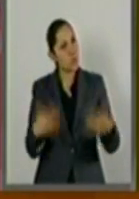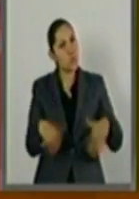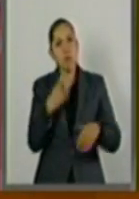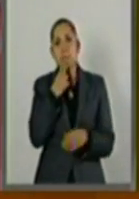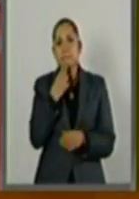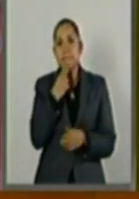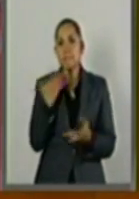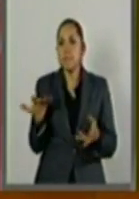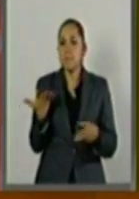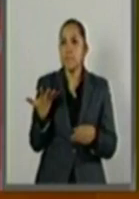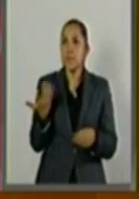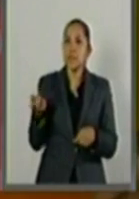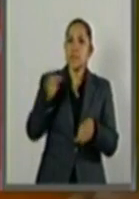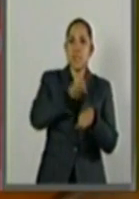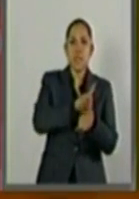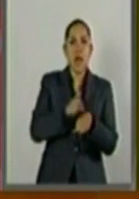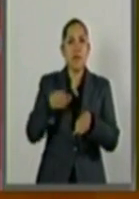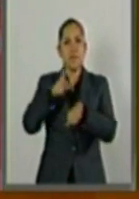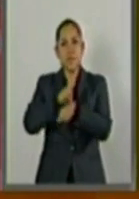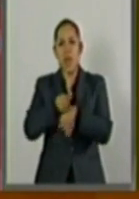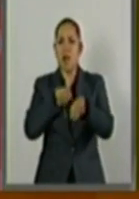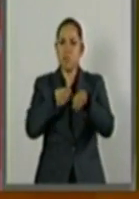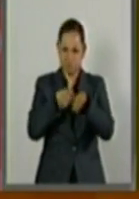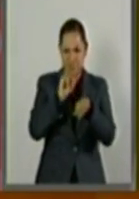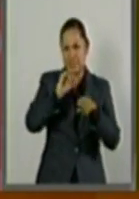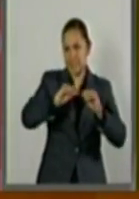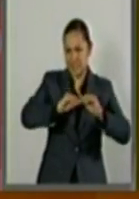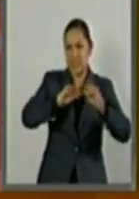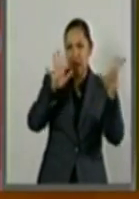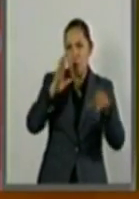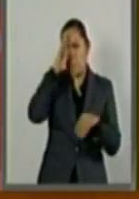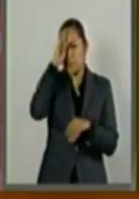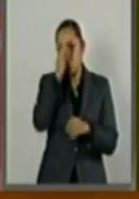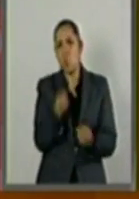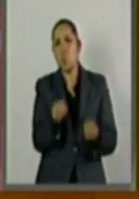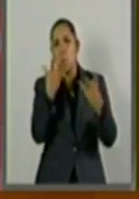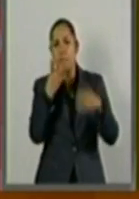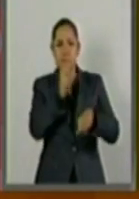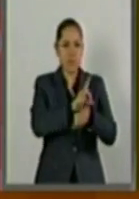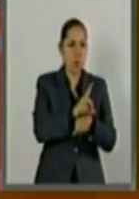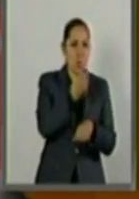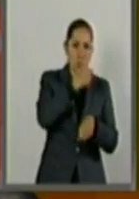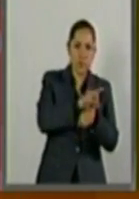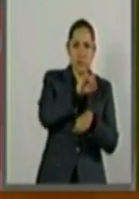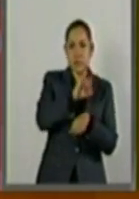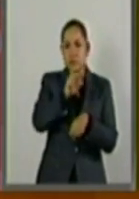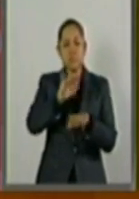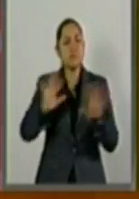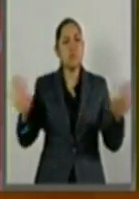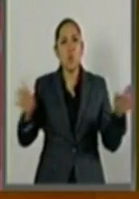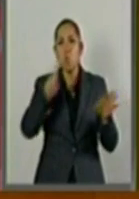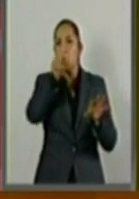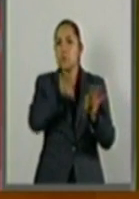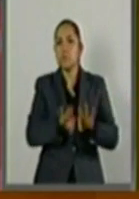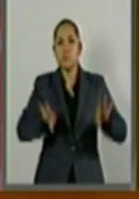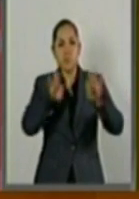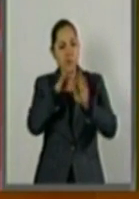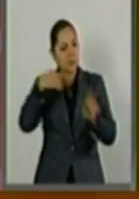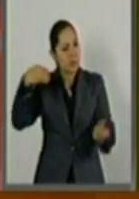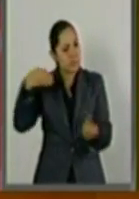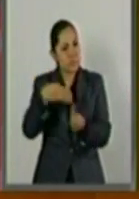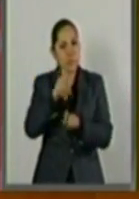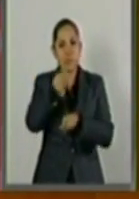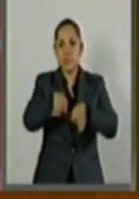Las fechas son importantes, pero más importante aún, más importante aún, la calidad, el análisis